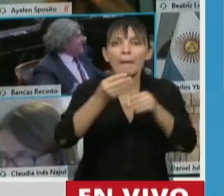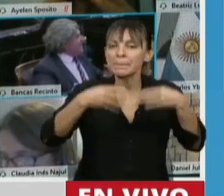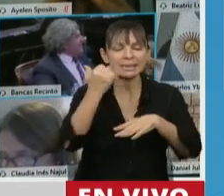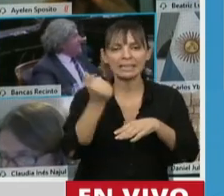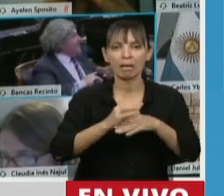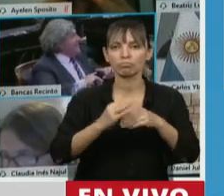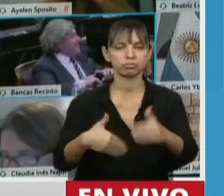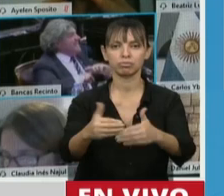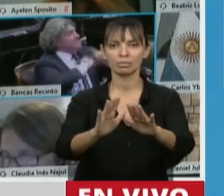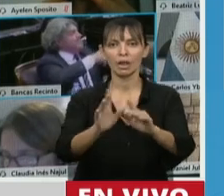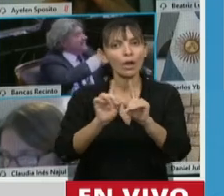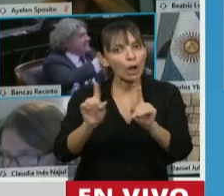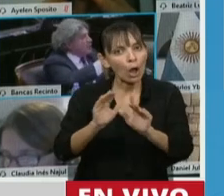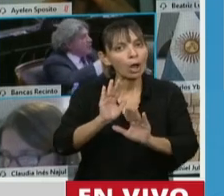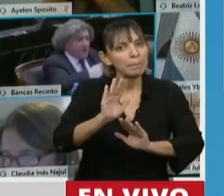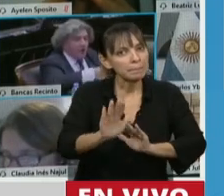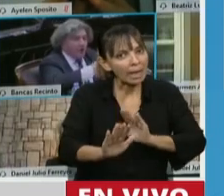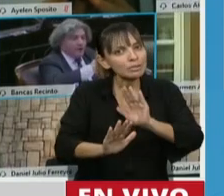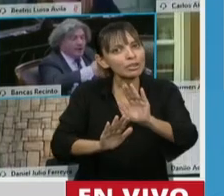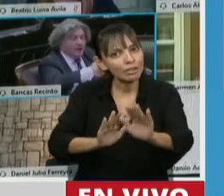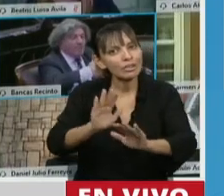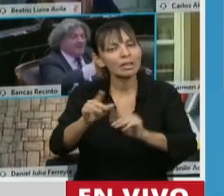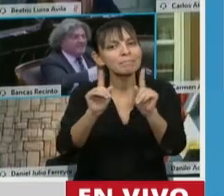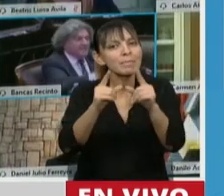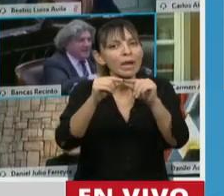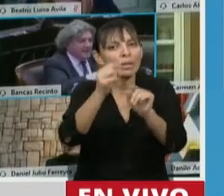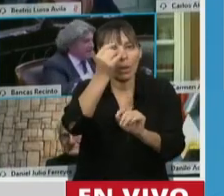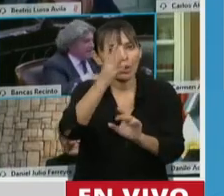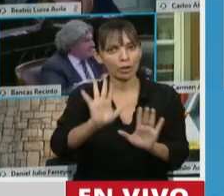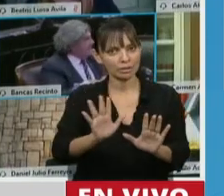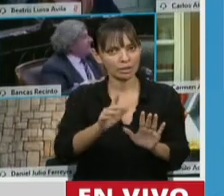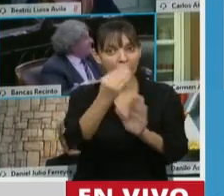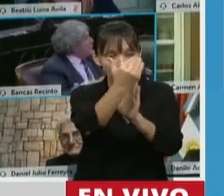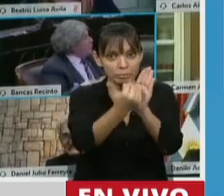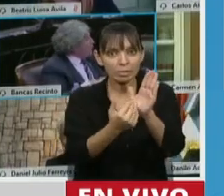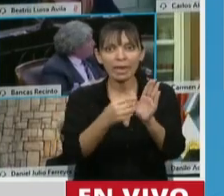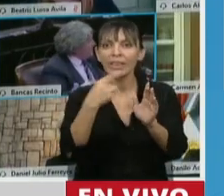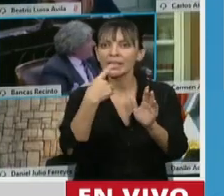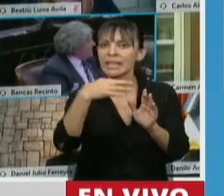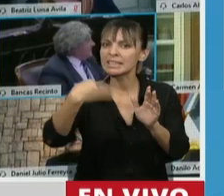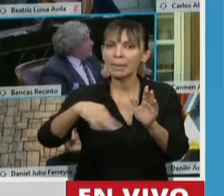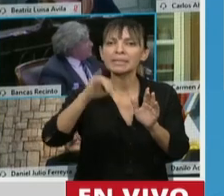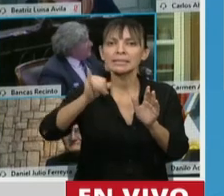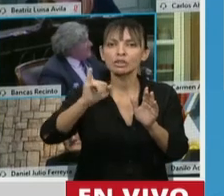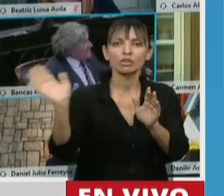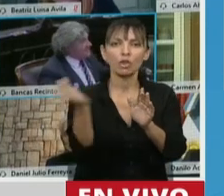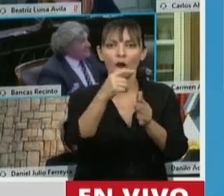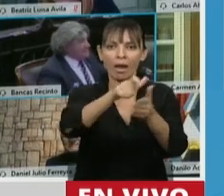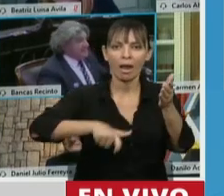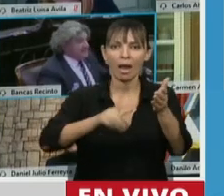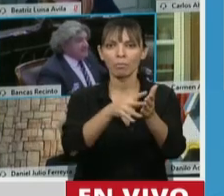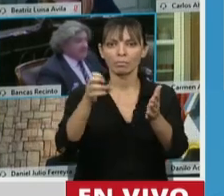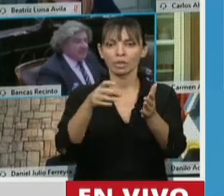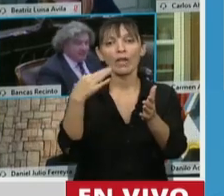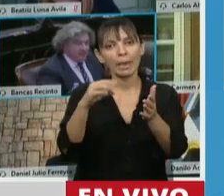operatividad de este artículo 12, en donde todas las recetas tienen que ser electrónicas. Se tiene que